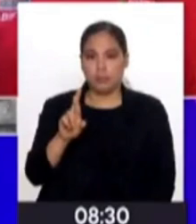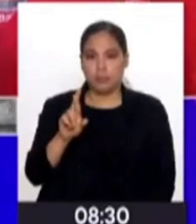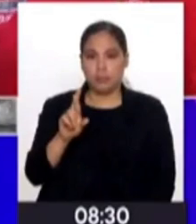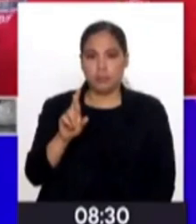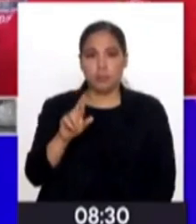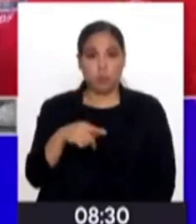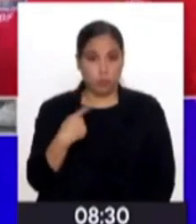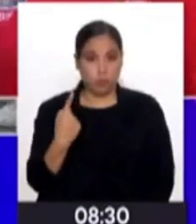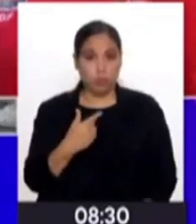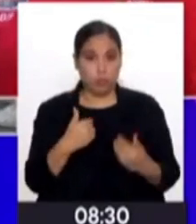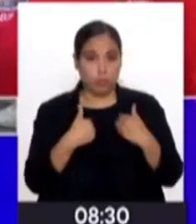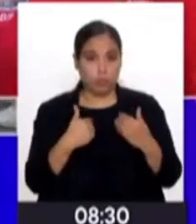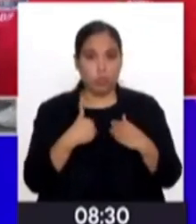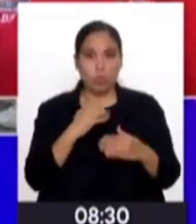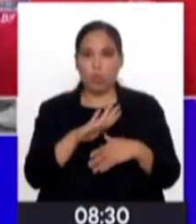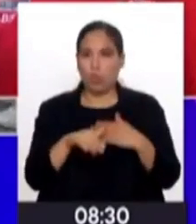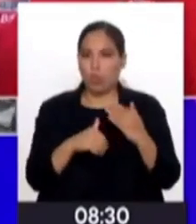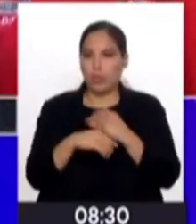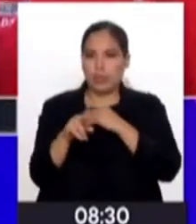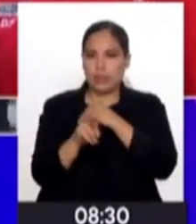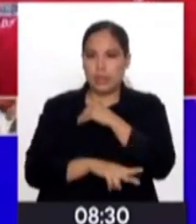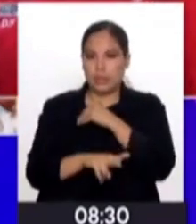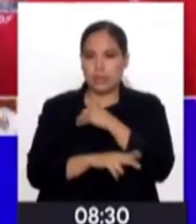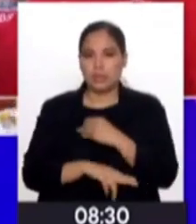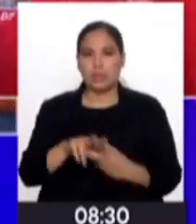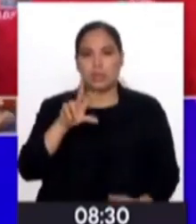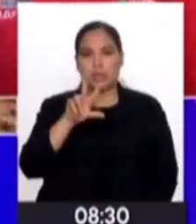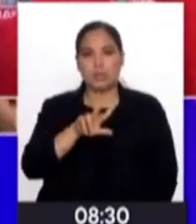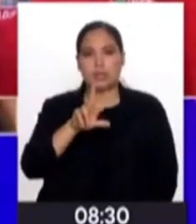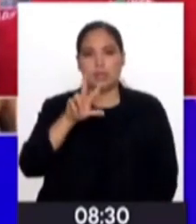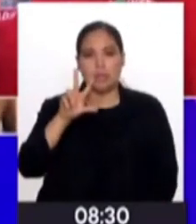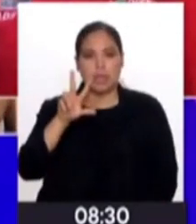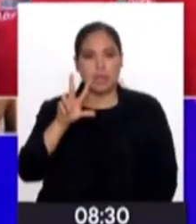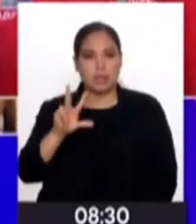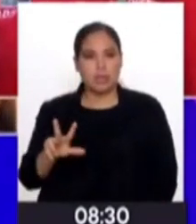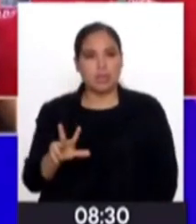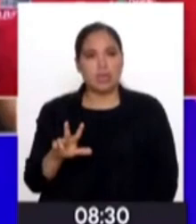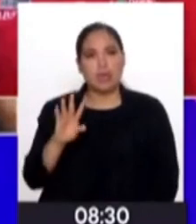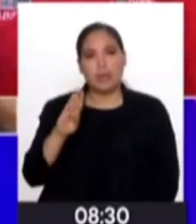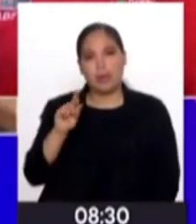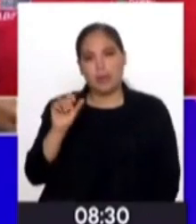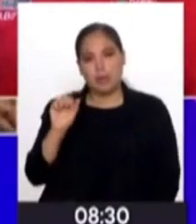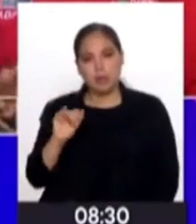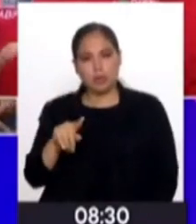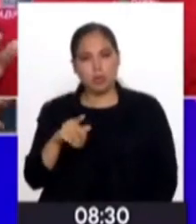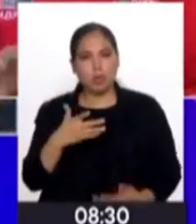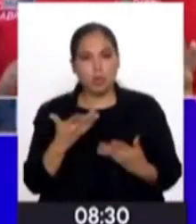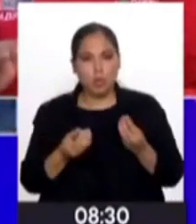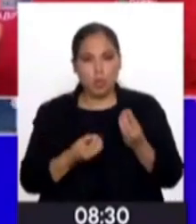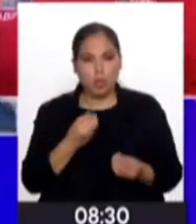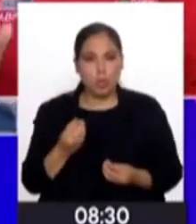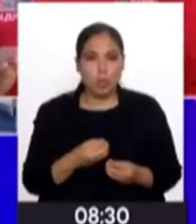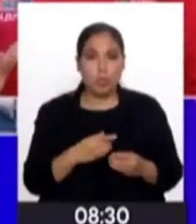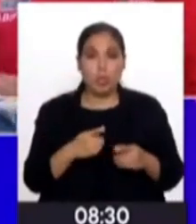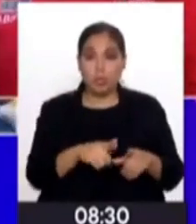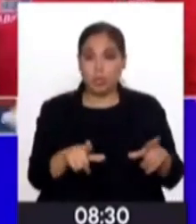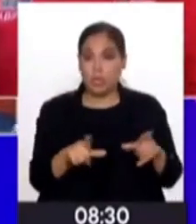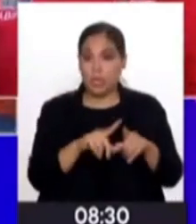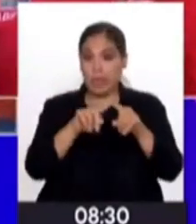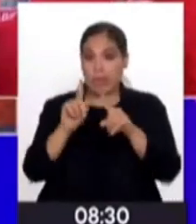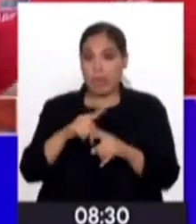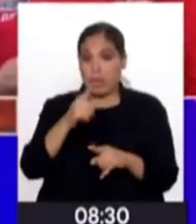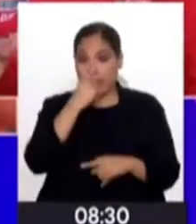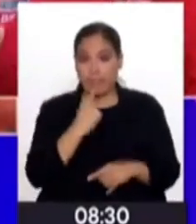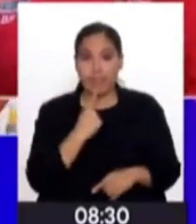tenemos a nivel nacional 36 CAR básicos. ¿Por qué le llamamos básicos? Porque estos básicos tienen diferentes perfiles de